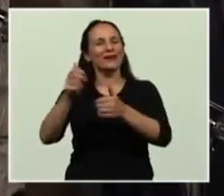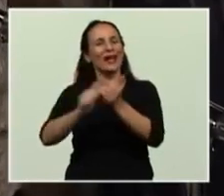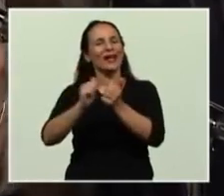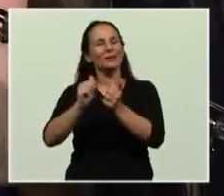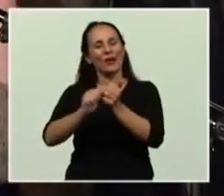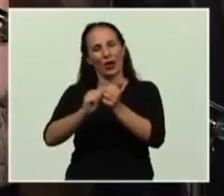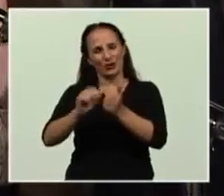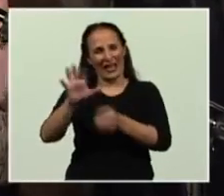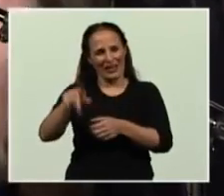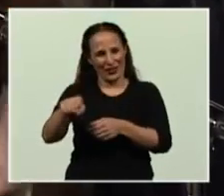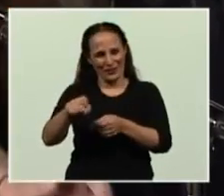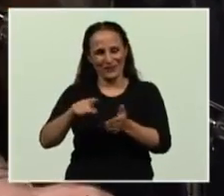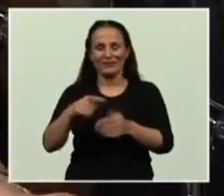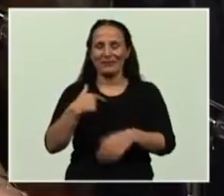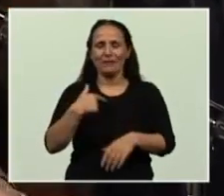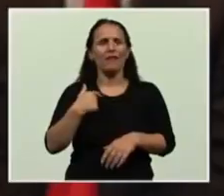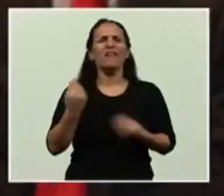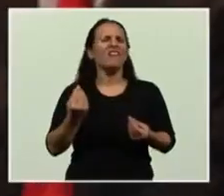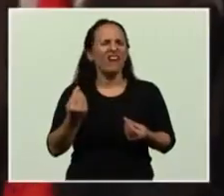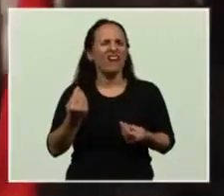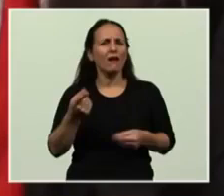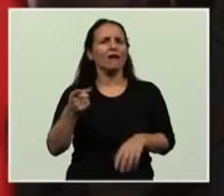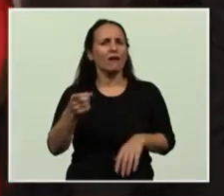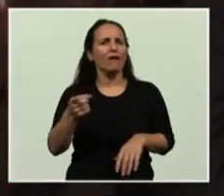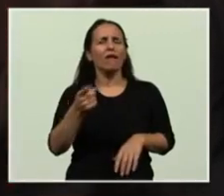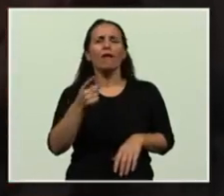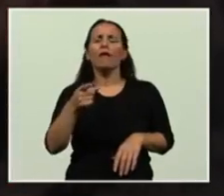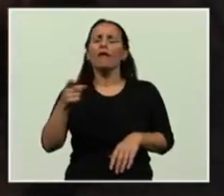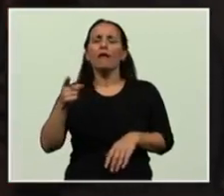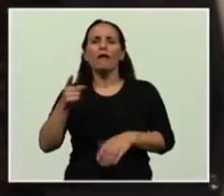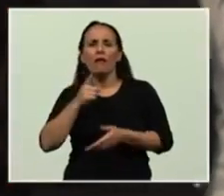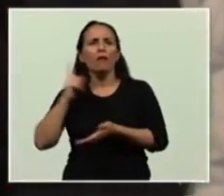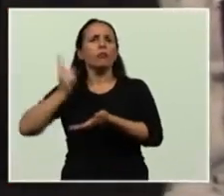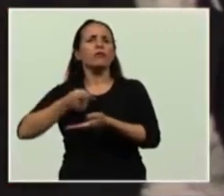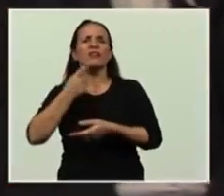que condena a la Argentina